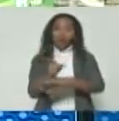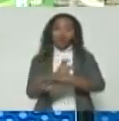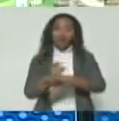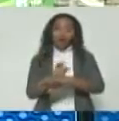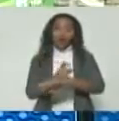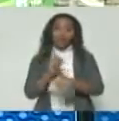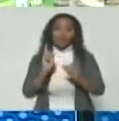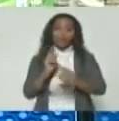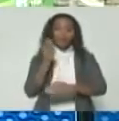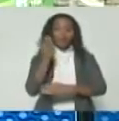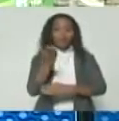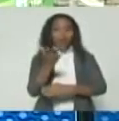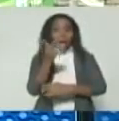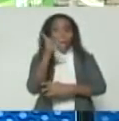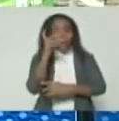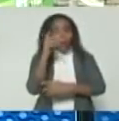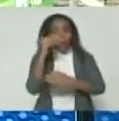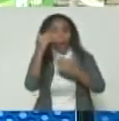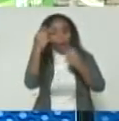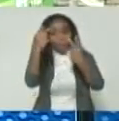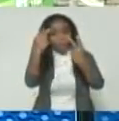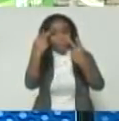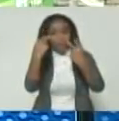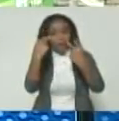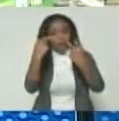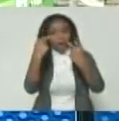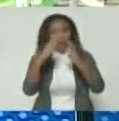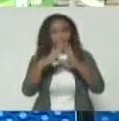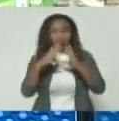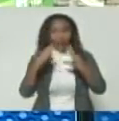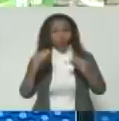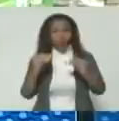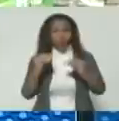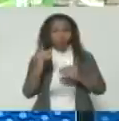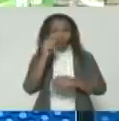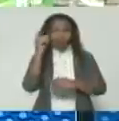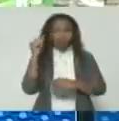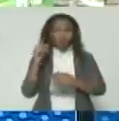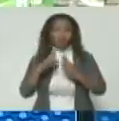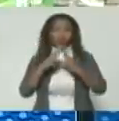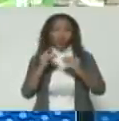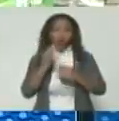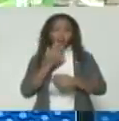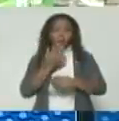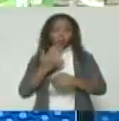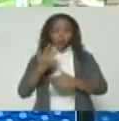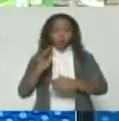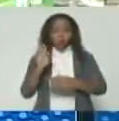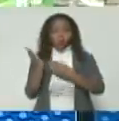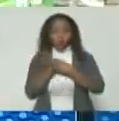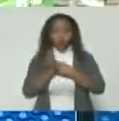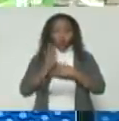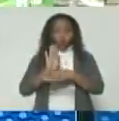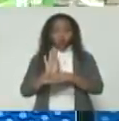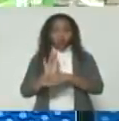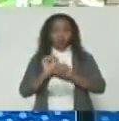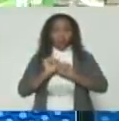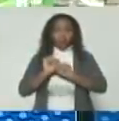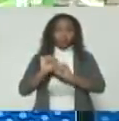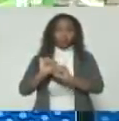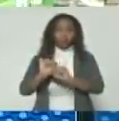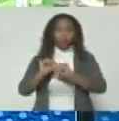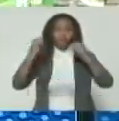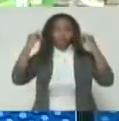Depende de ustedes que me escuchan. Depende de todos y de todas. Si todos nos cuidamos, si evitamos la